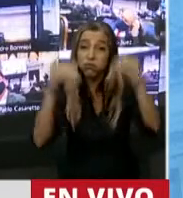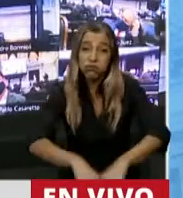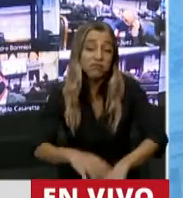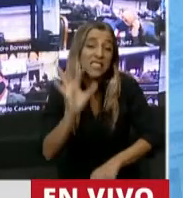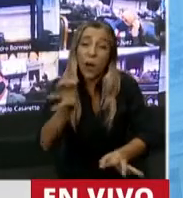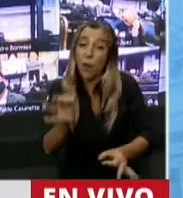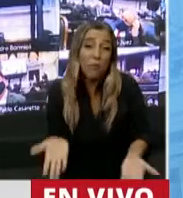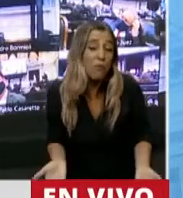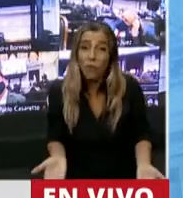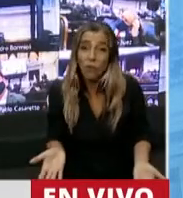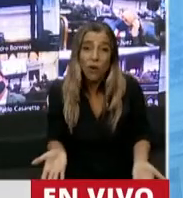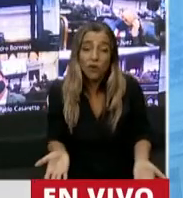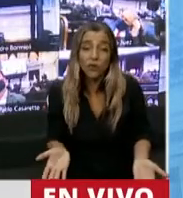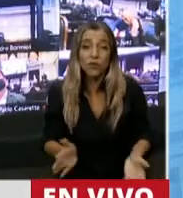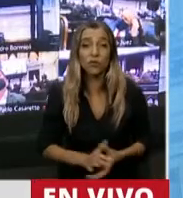Y termino con esto, presidente.